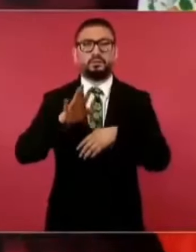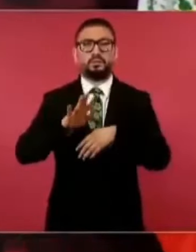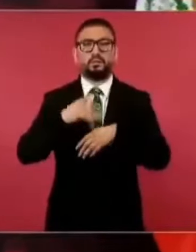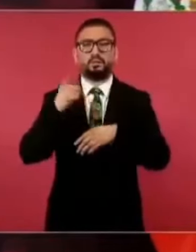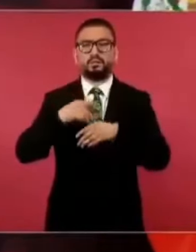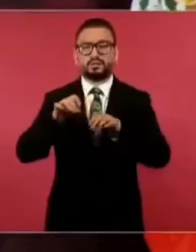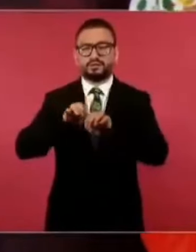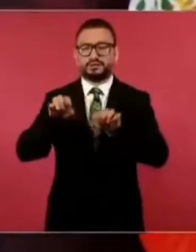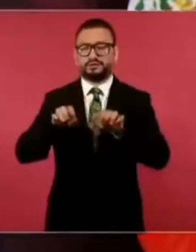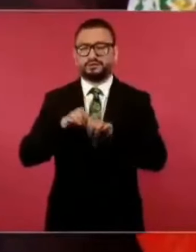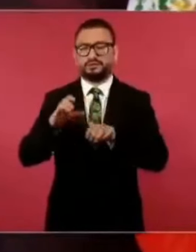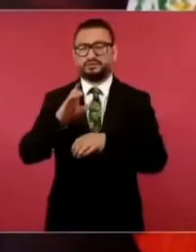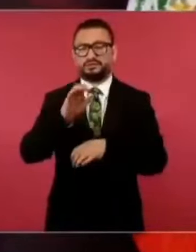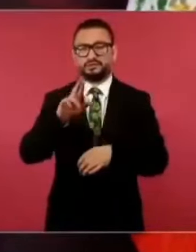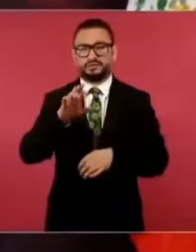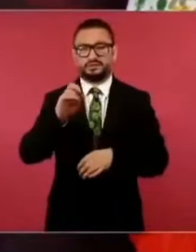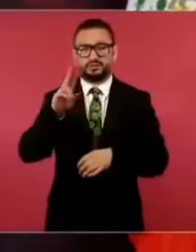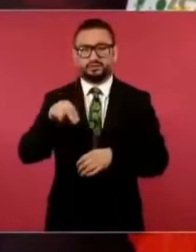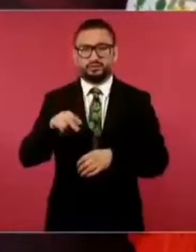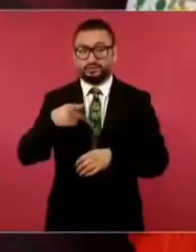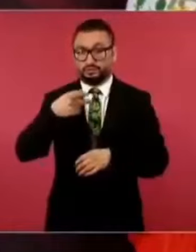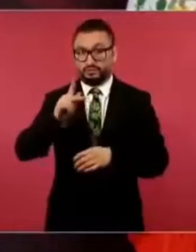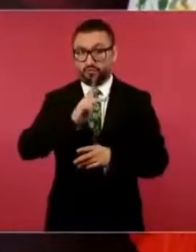de Cerón y demás, pero no todos.